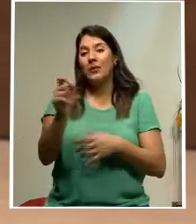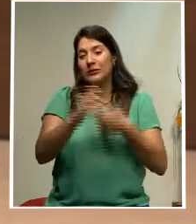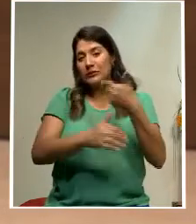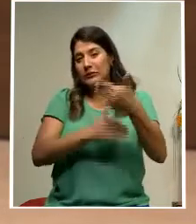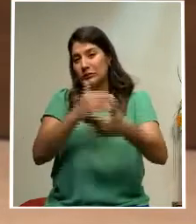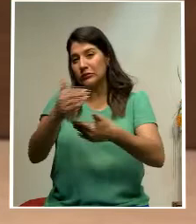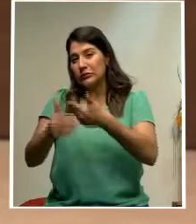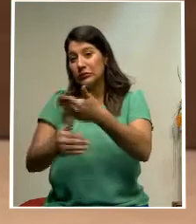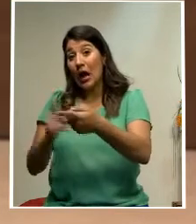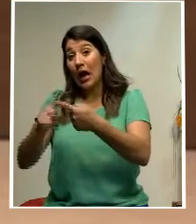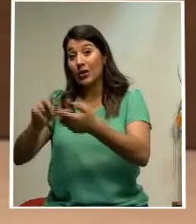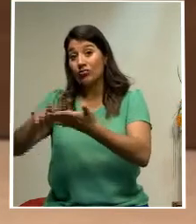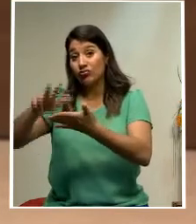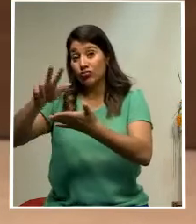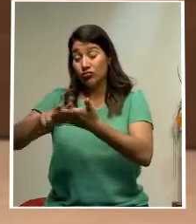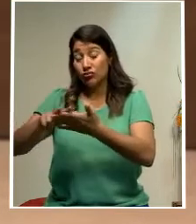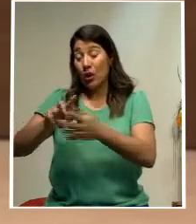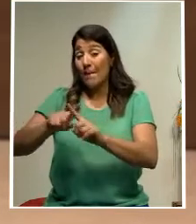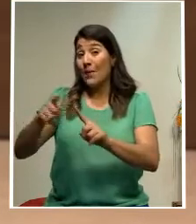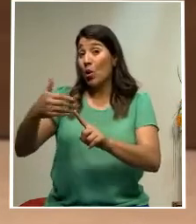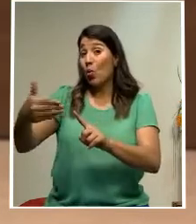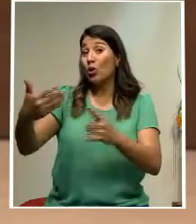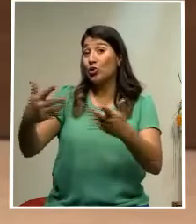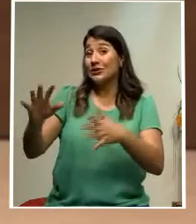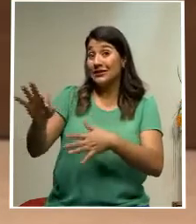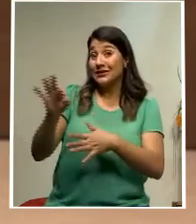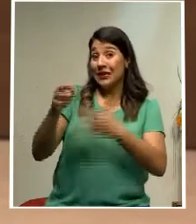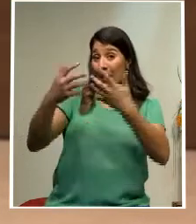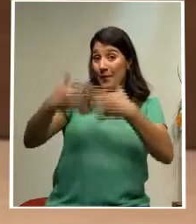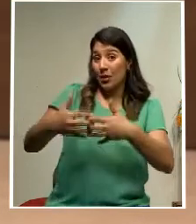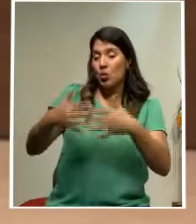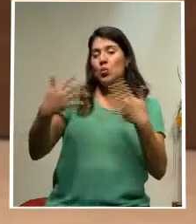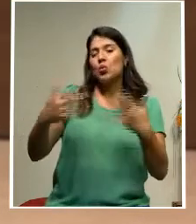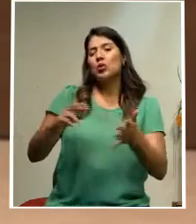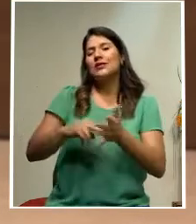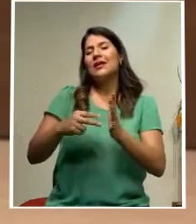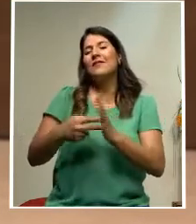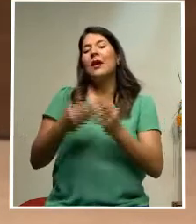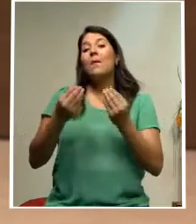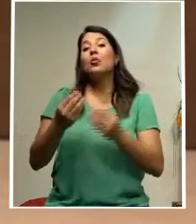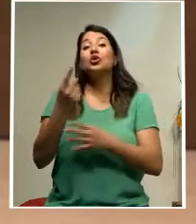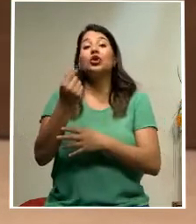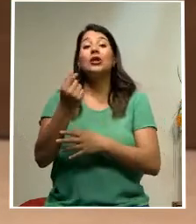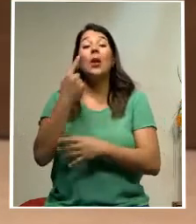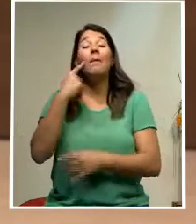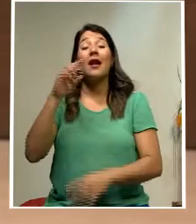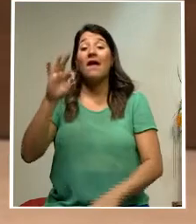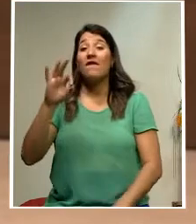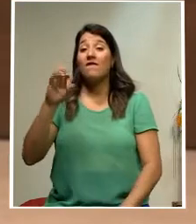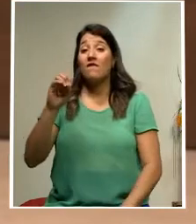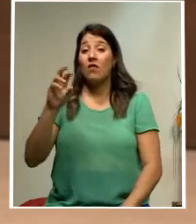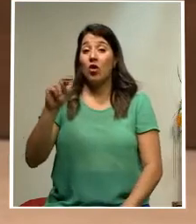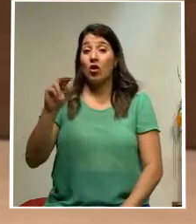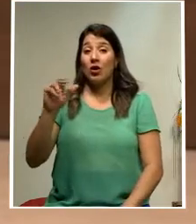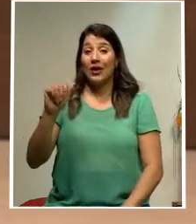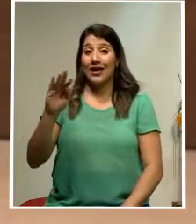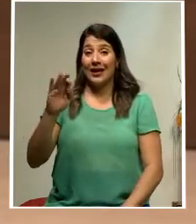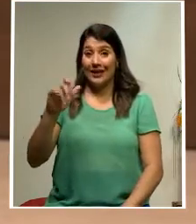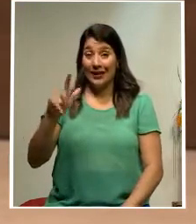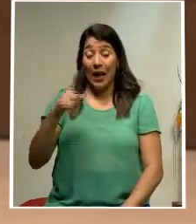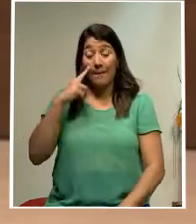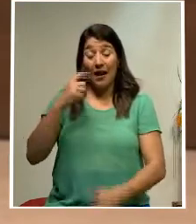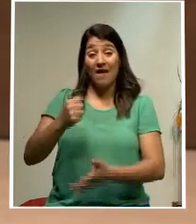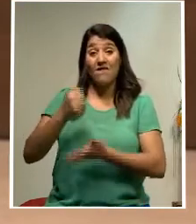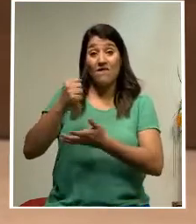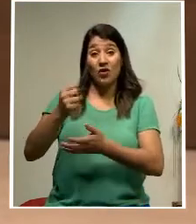pero una vez que se otorgue, va a generar una gran cantidad de dinero para FONATEL, para el Fondo Nacional de Telecomunicaciones, y